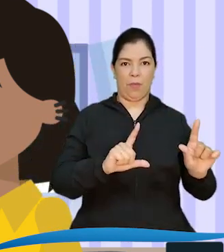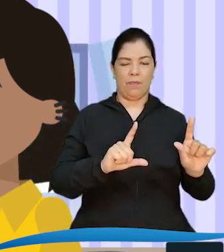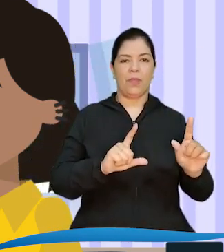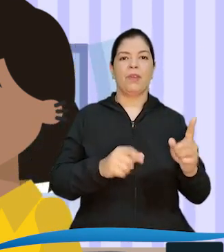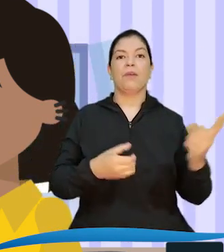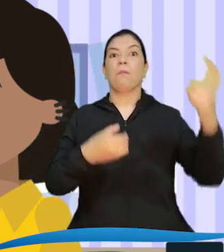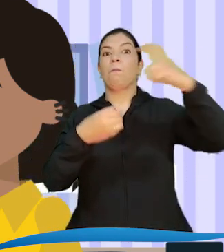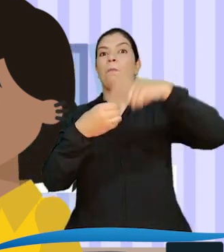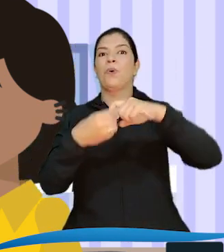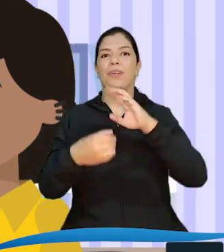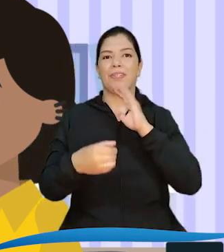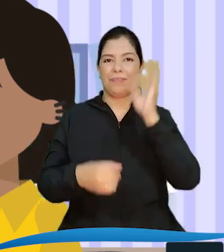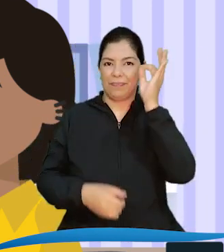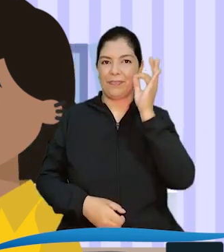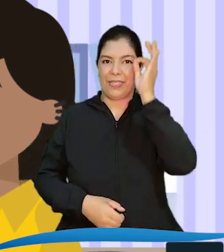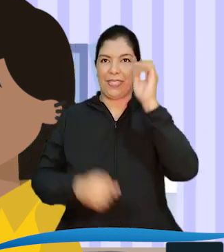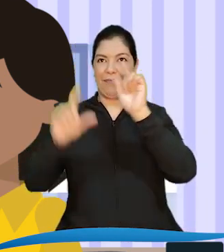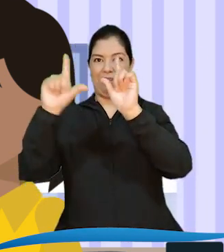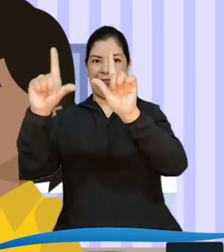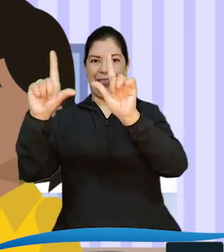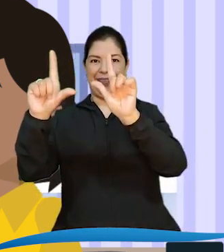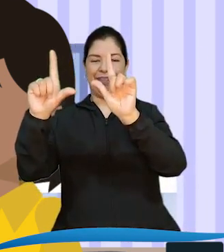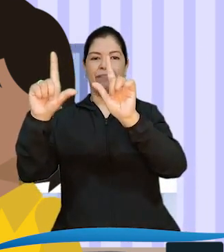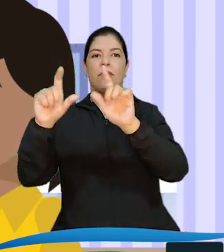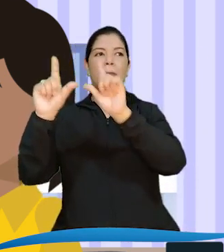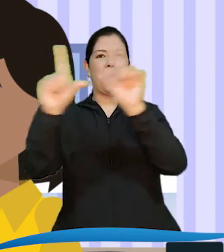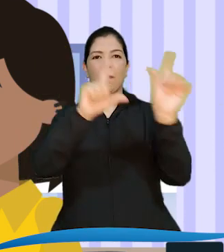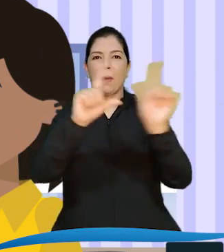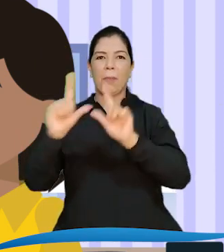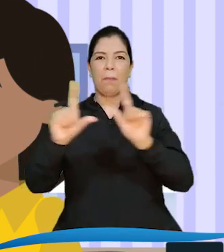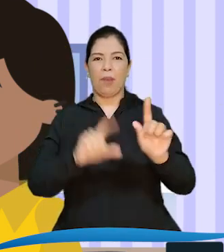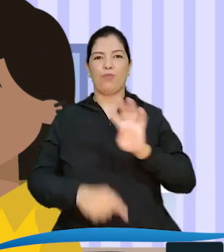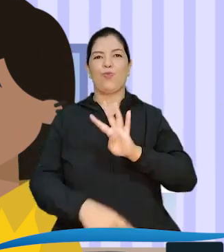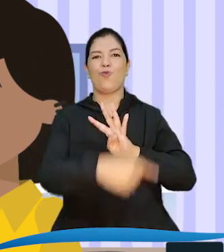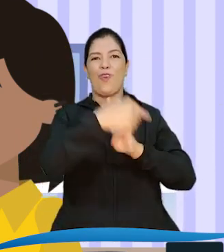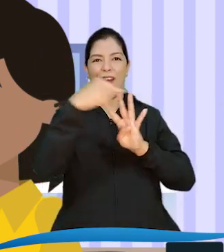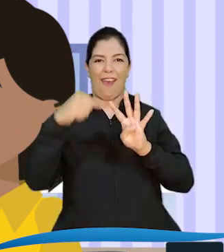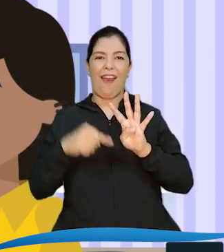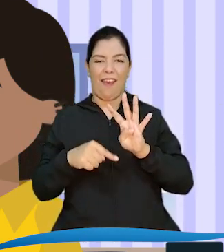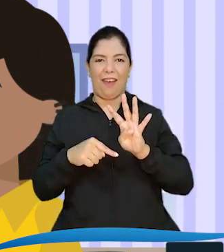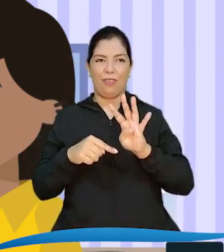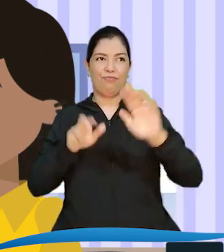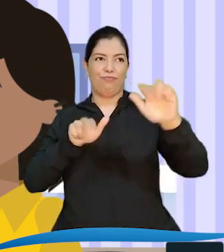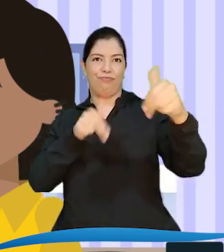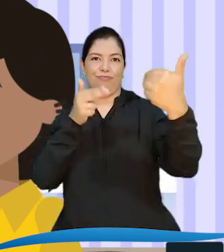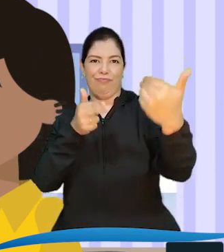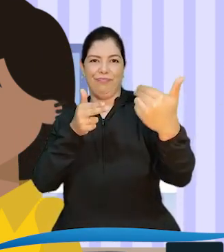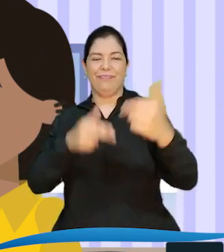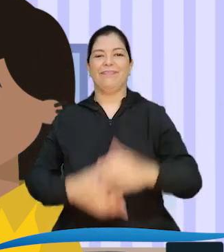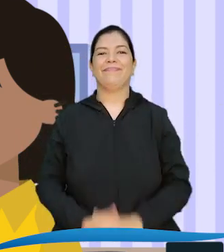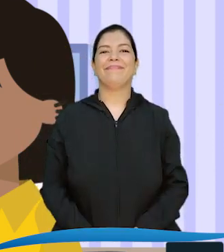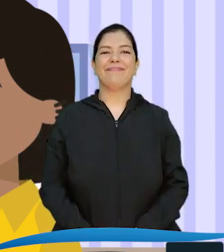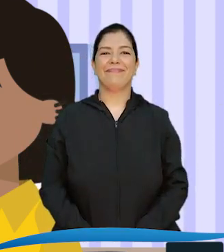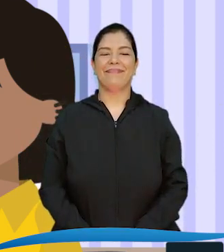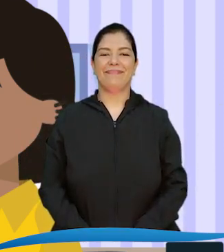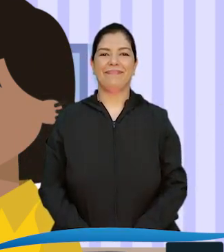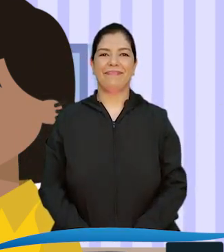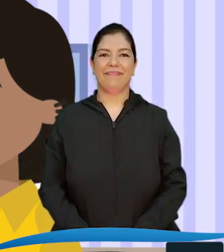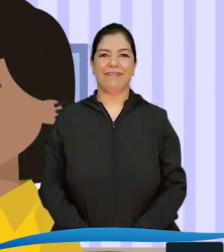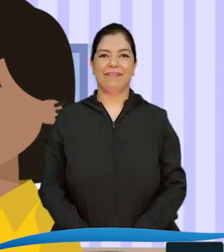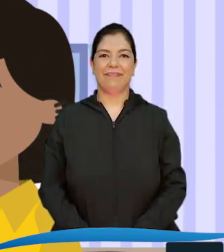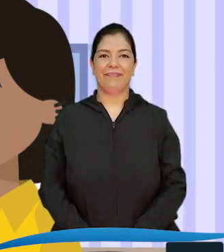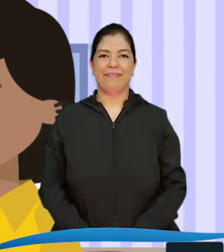pantalla de computador con cuatro divisiones ocupadas cada una por los integrantes de la reunión virtual respectivamente